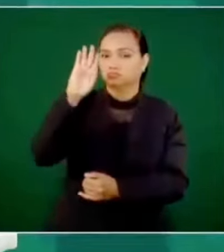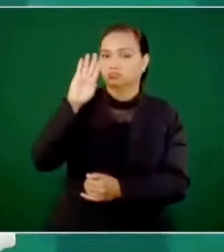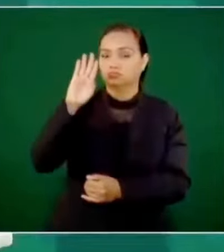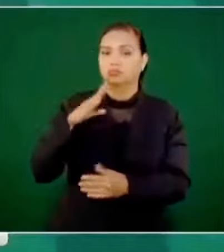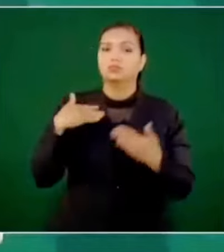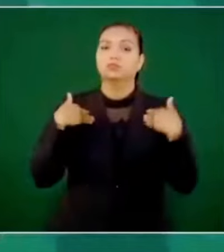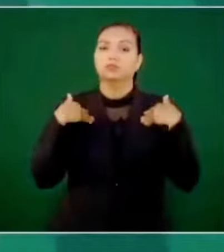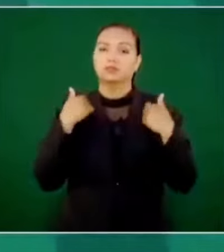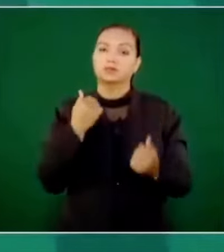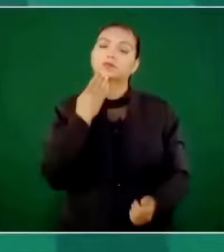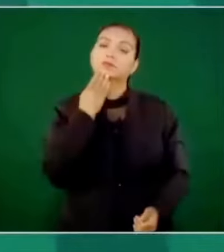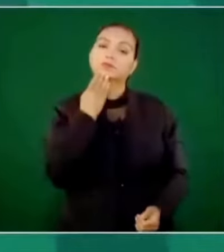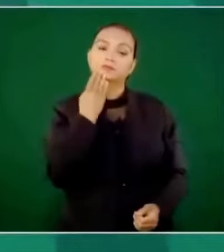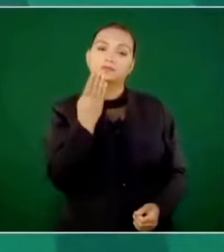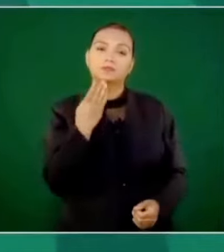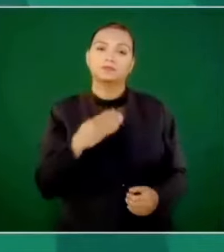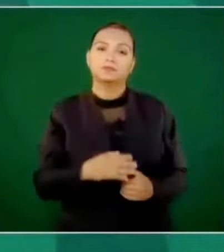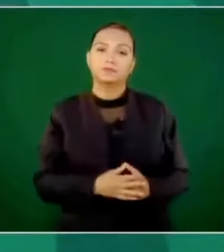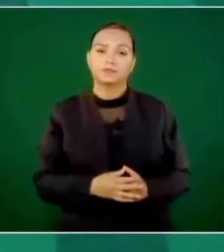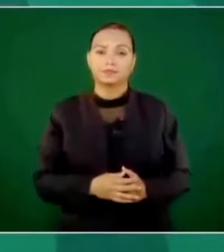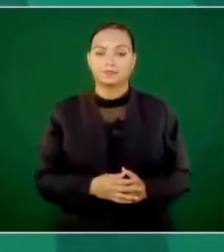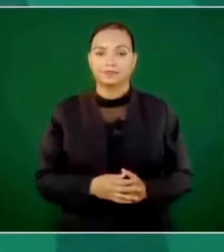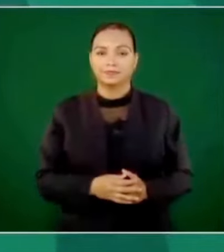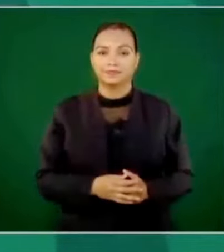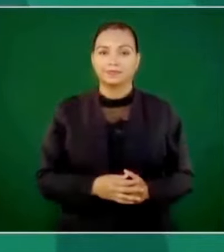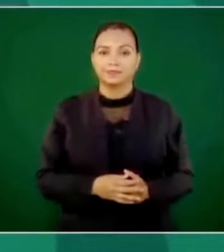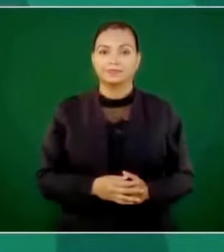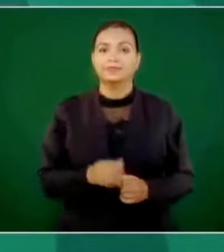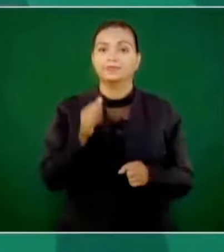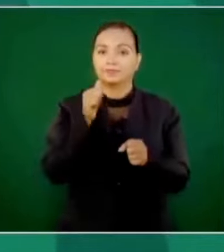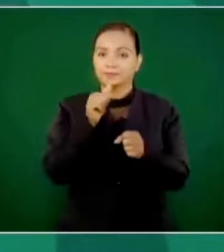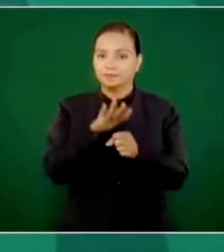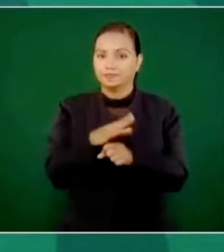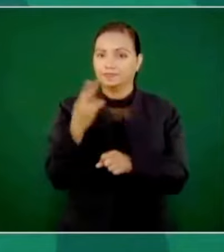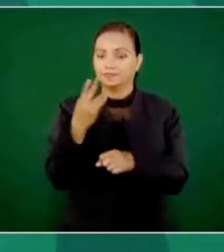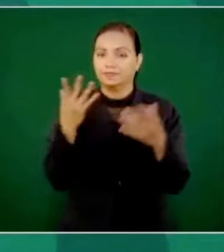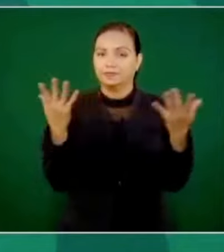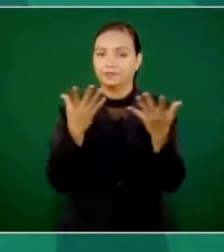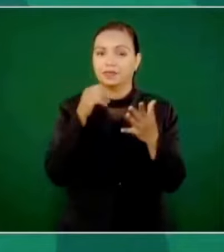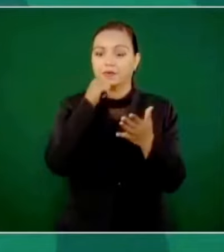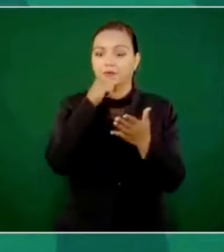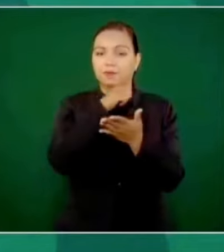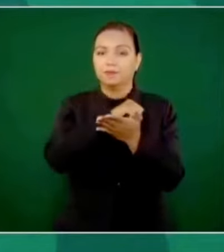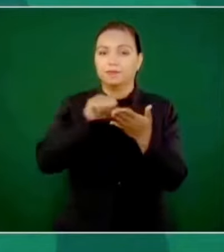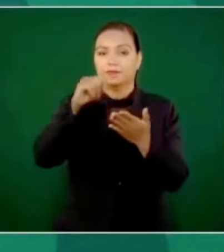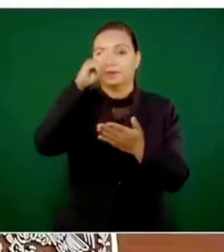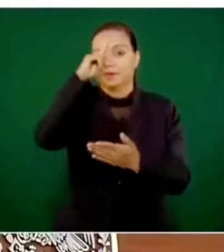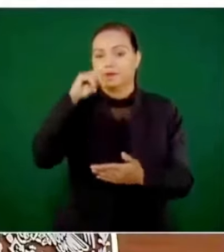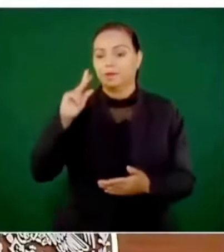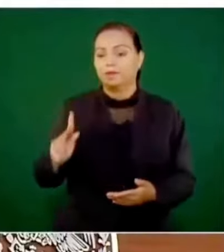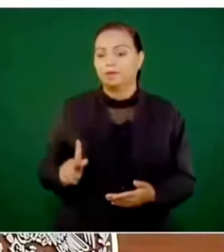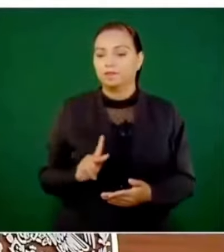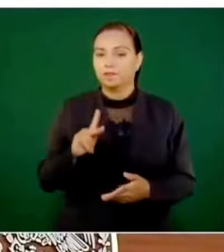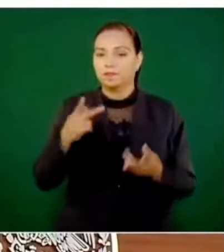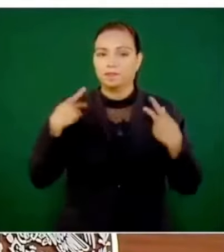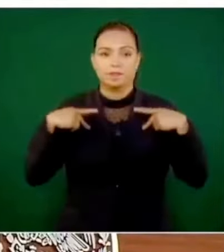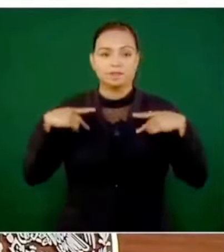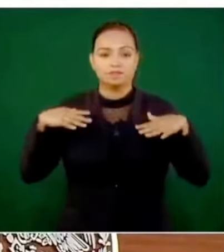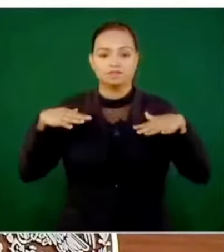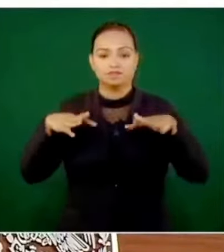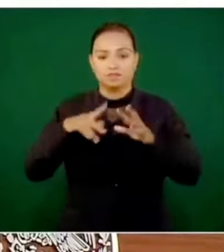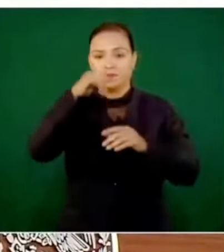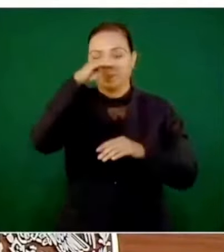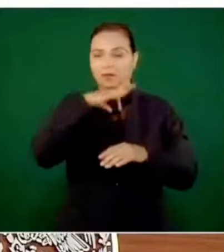entendieron muy bien cuál debía ser el mensaje al pueblo para